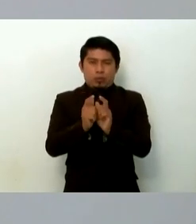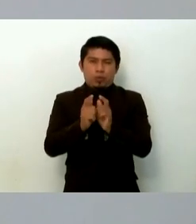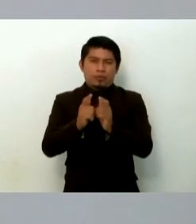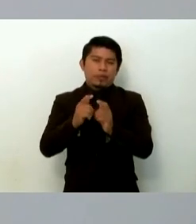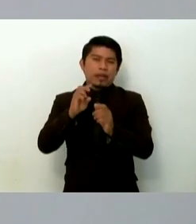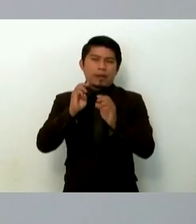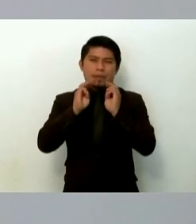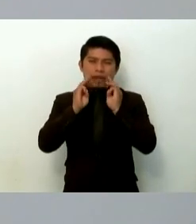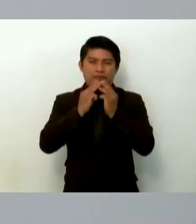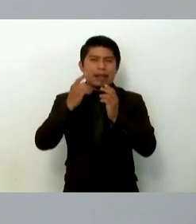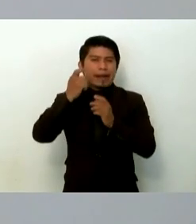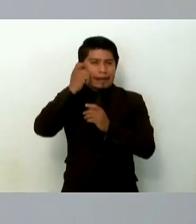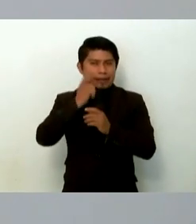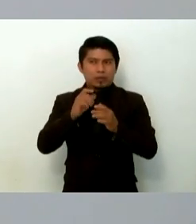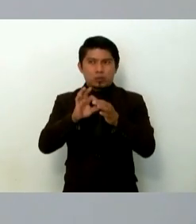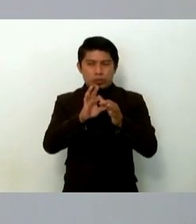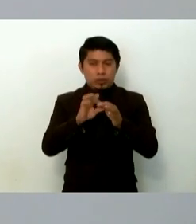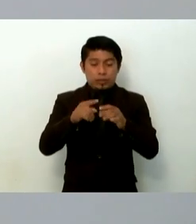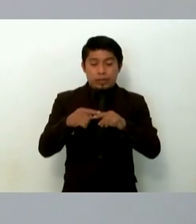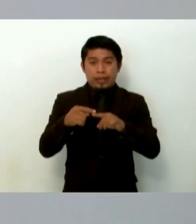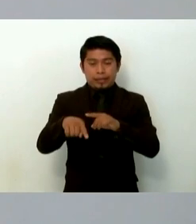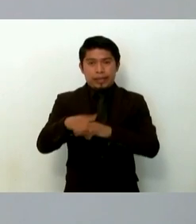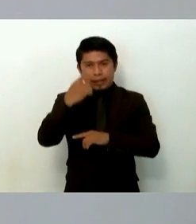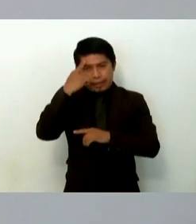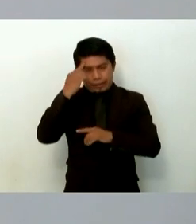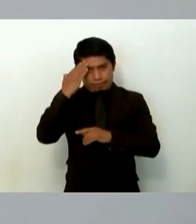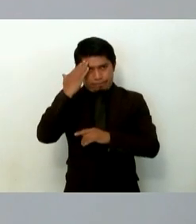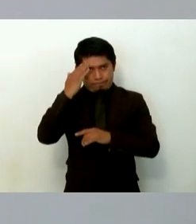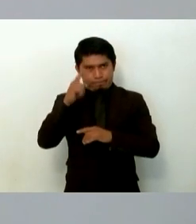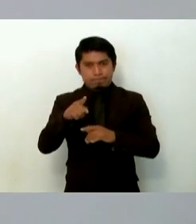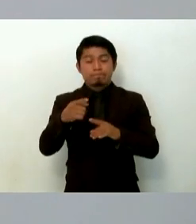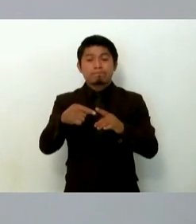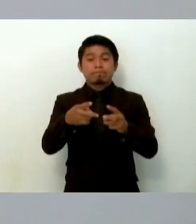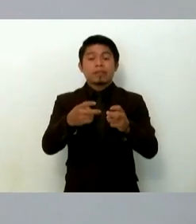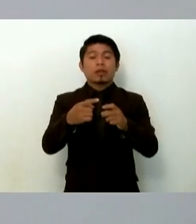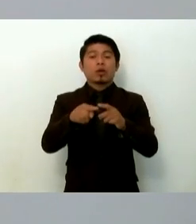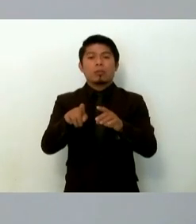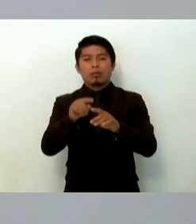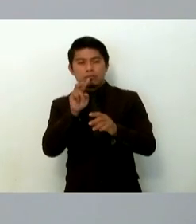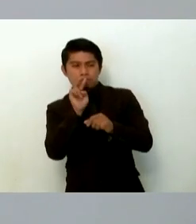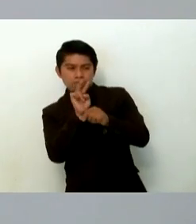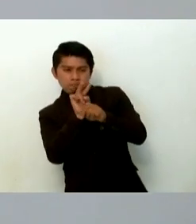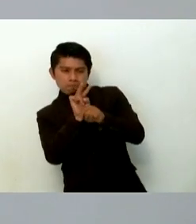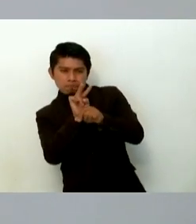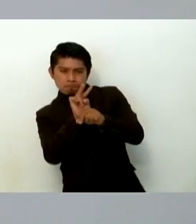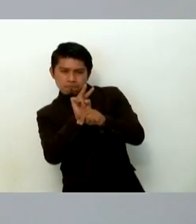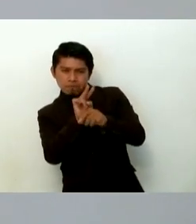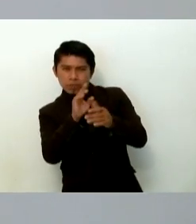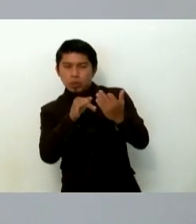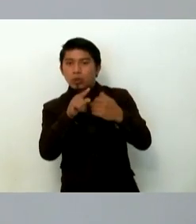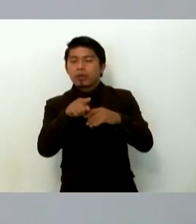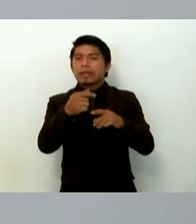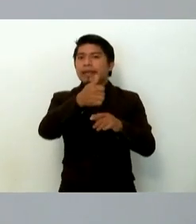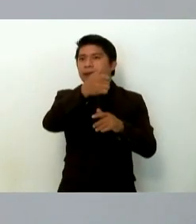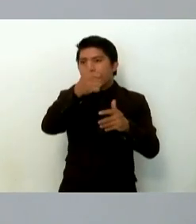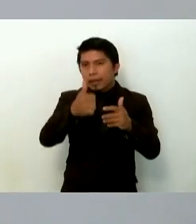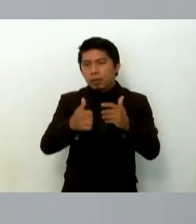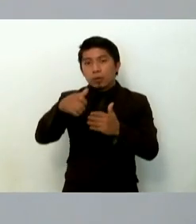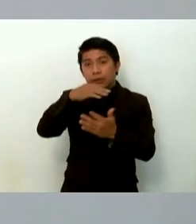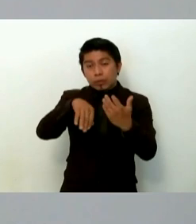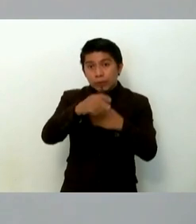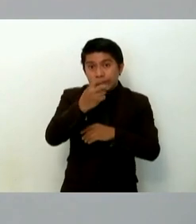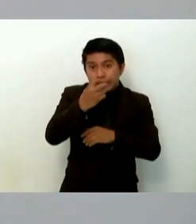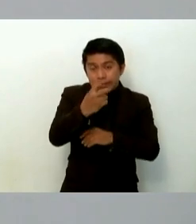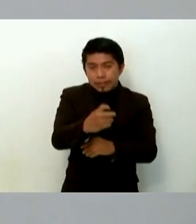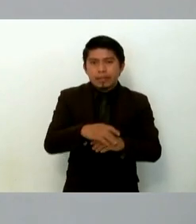desde sus mandos hasta los sicarios que operaban incluso como halcones y de todos y cada uno de ellos